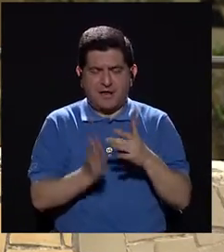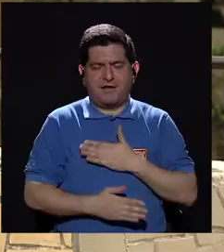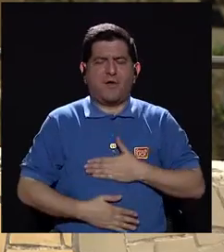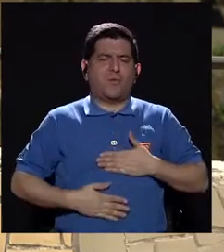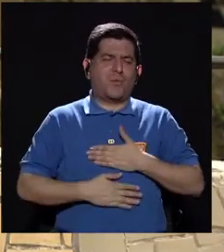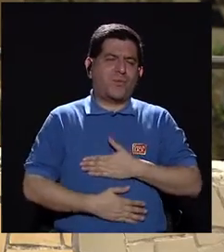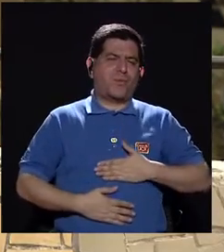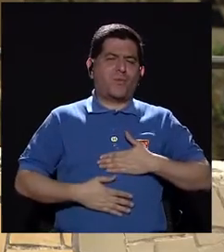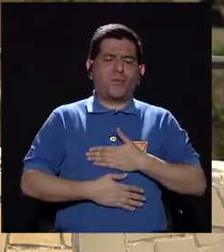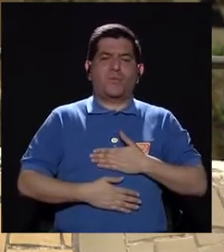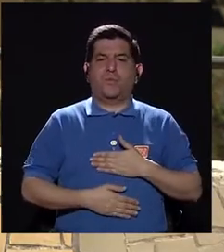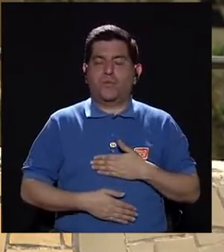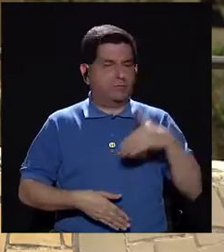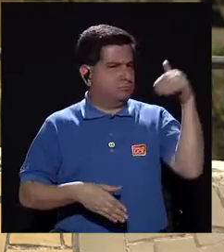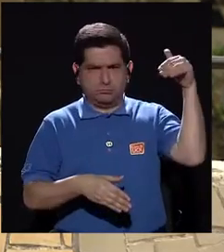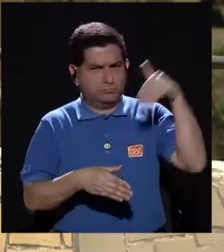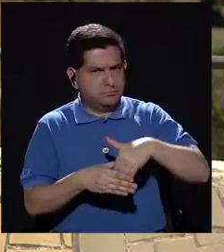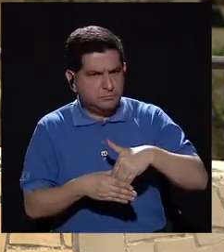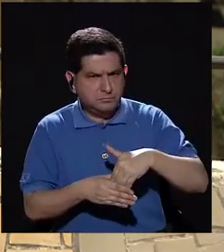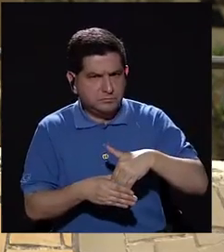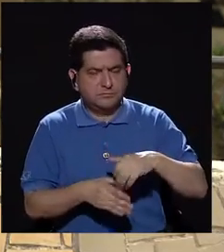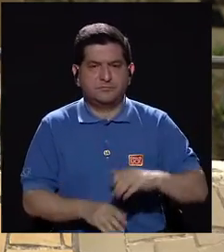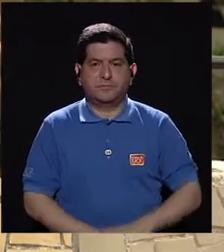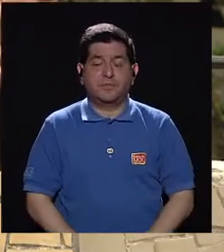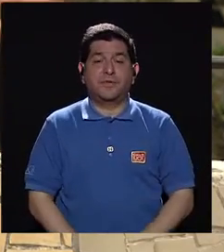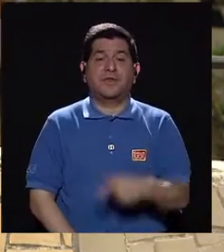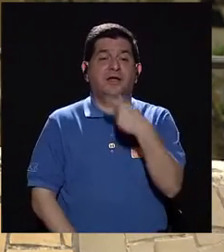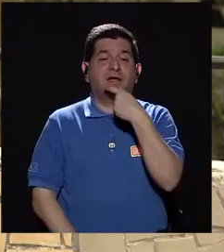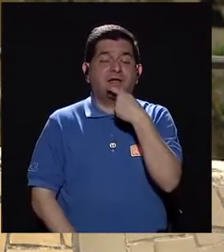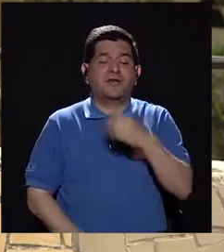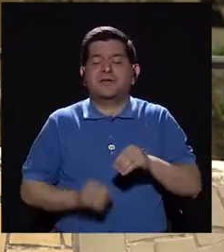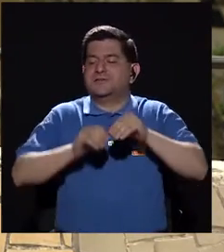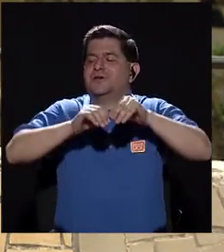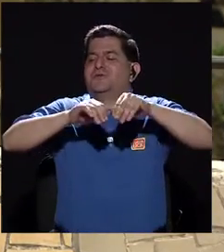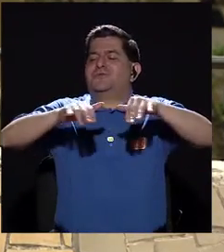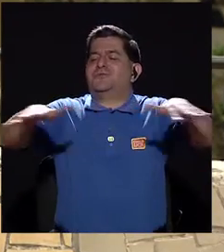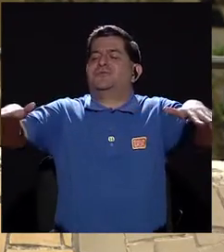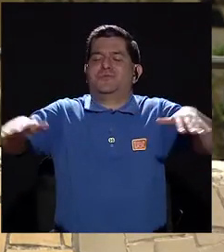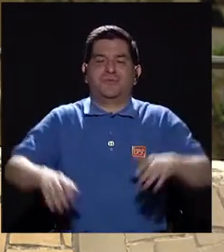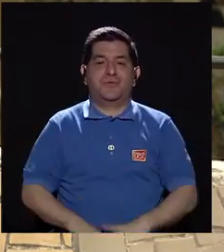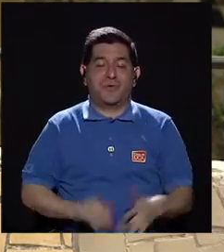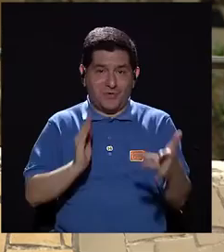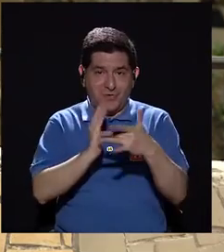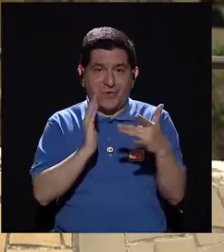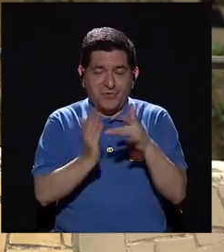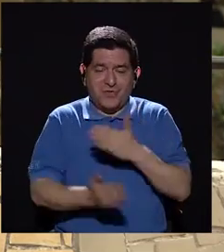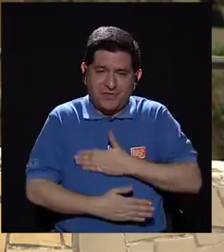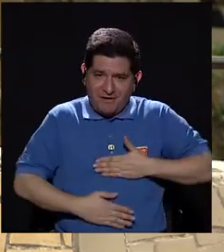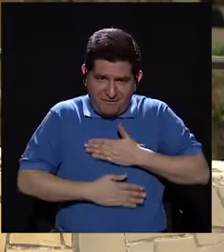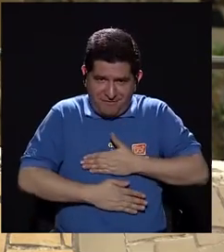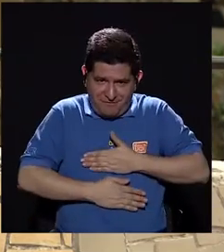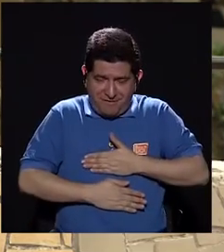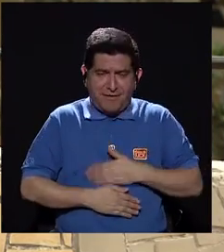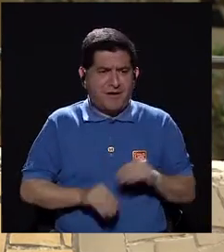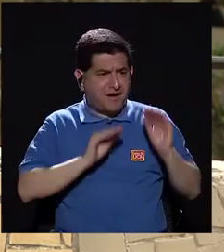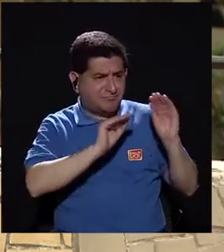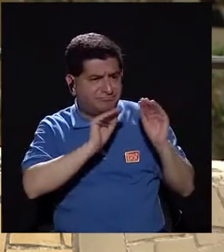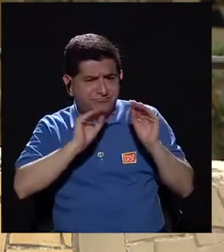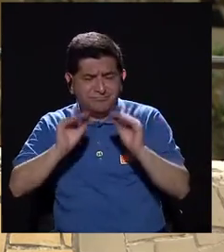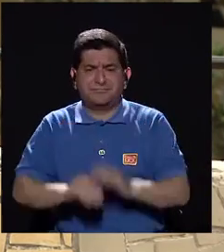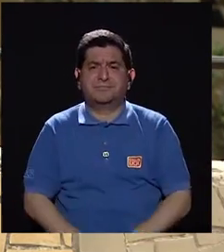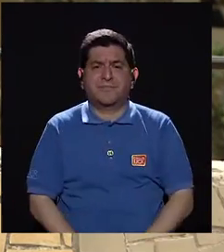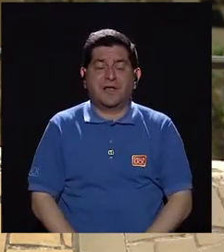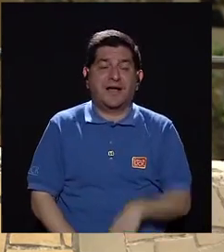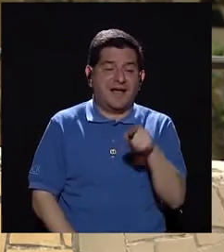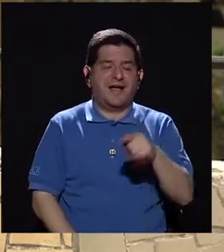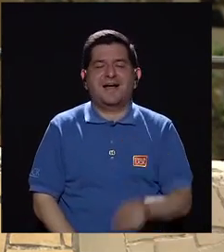lúdicas, no invasivas, donde la risa se contagia en el ambiente por medio de estas técnicas lúdicas. Y les enseñamos,